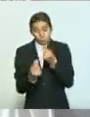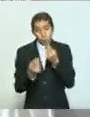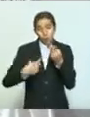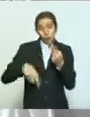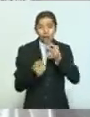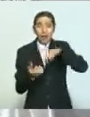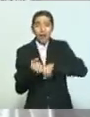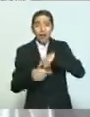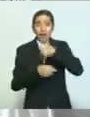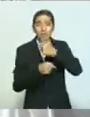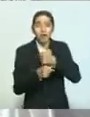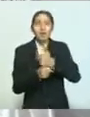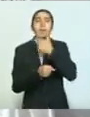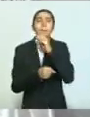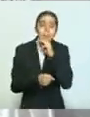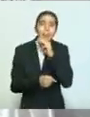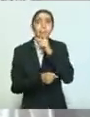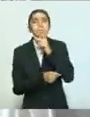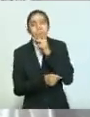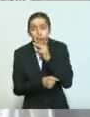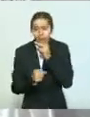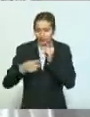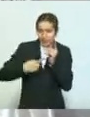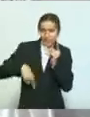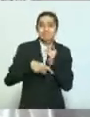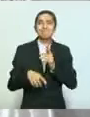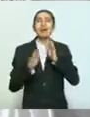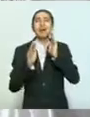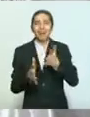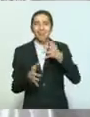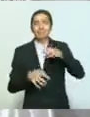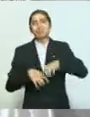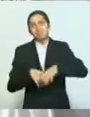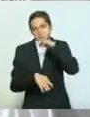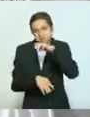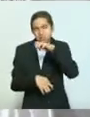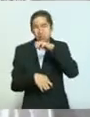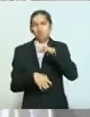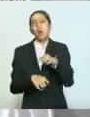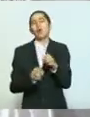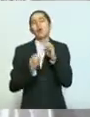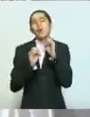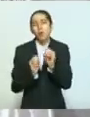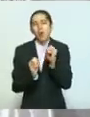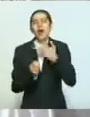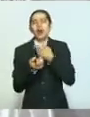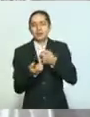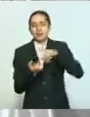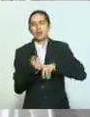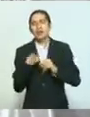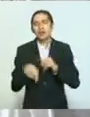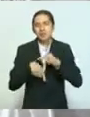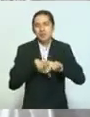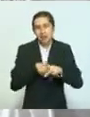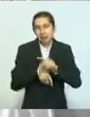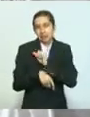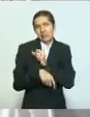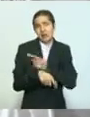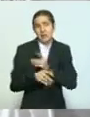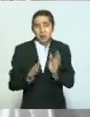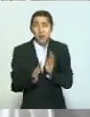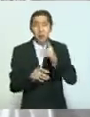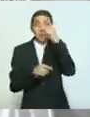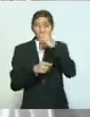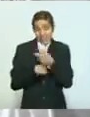abuelos, mamás, papás que ya son mayores de edad o están en una condición de riesgo. Para